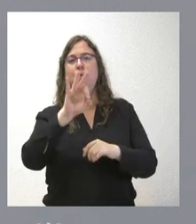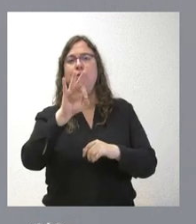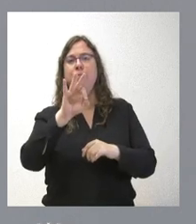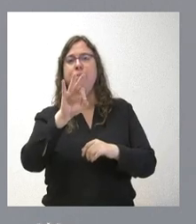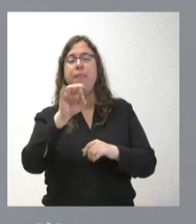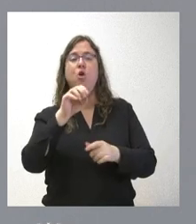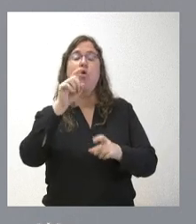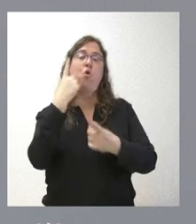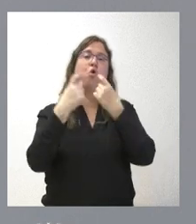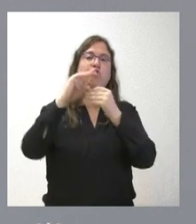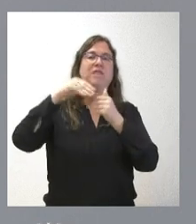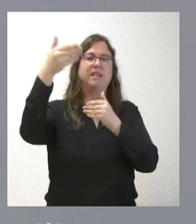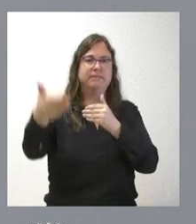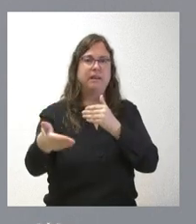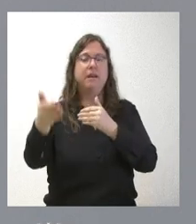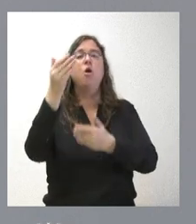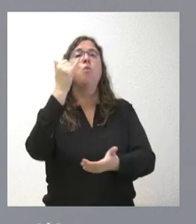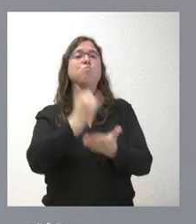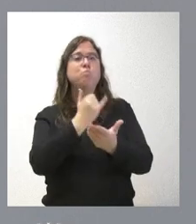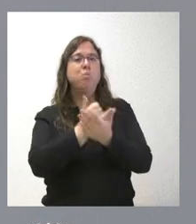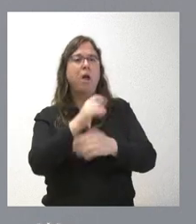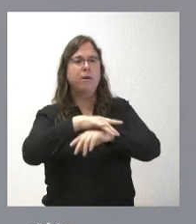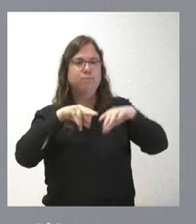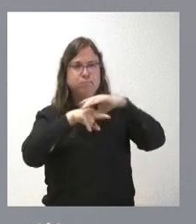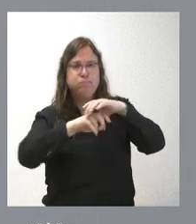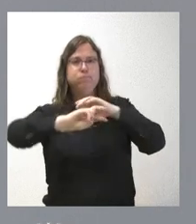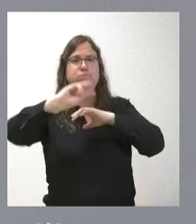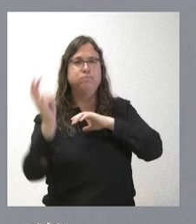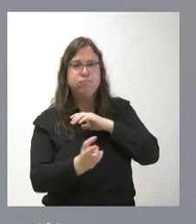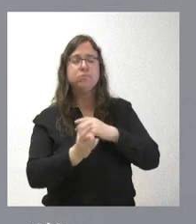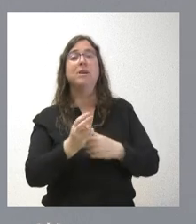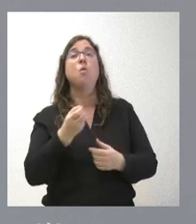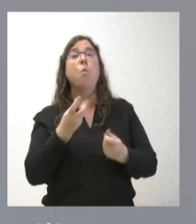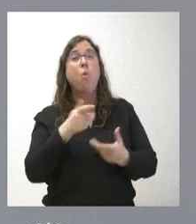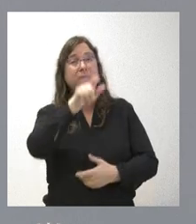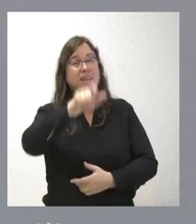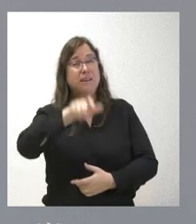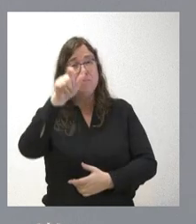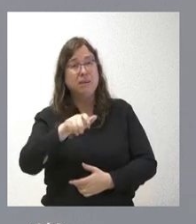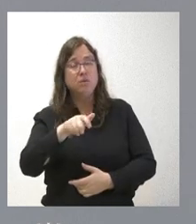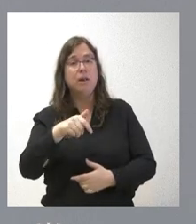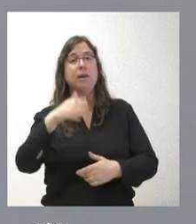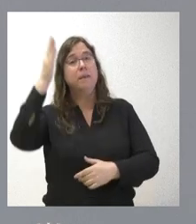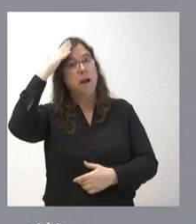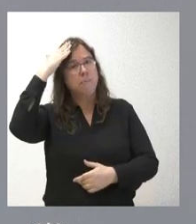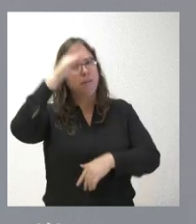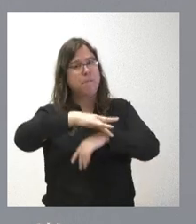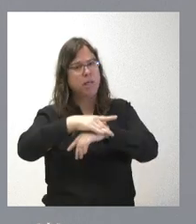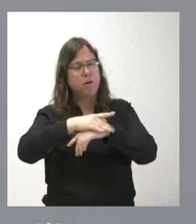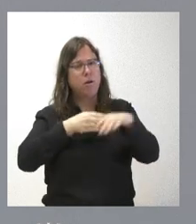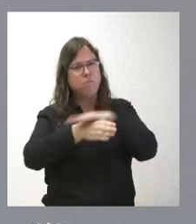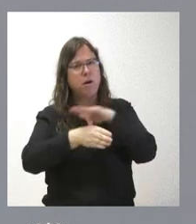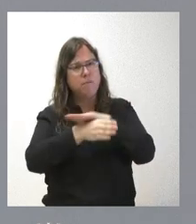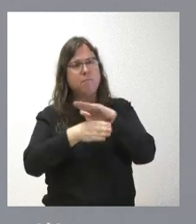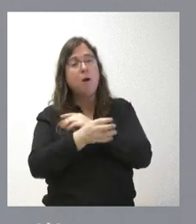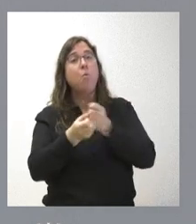consultas externas, el número de pruebas diagnósticas, el número de personas que son atendidas por el médico de atención primaria o por el especialista en una